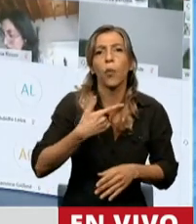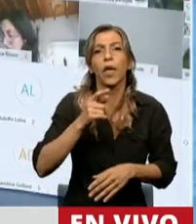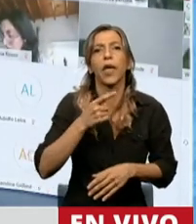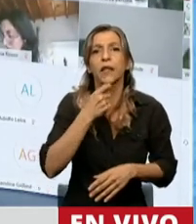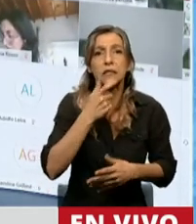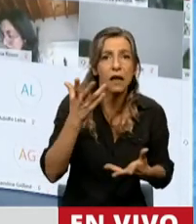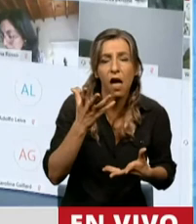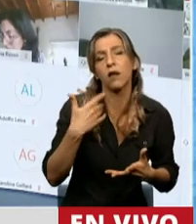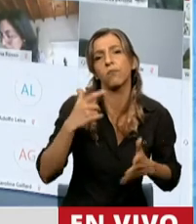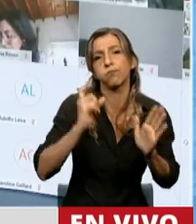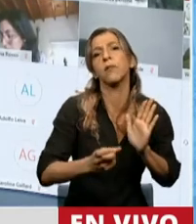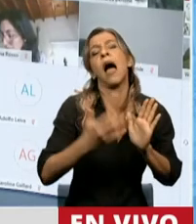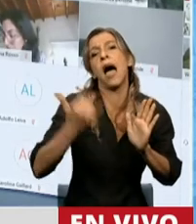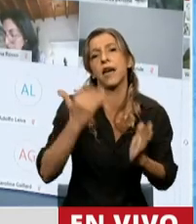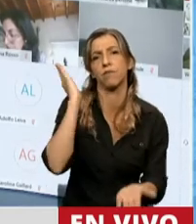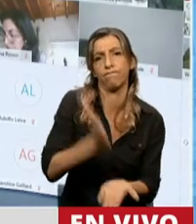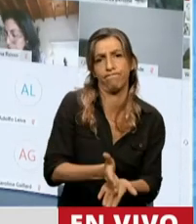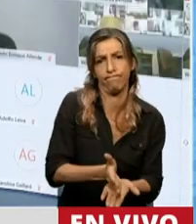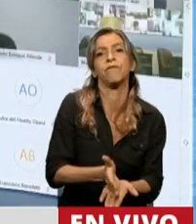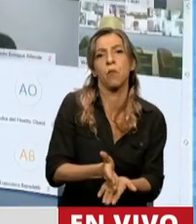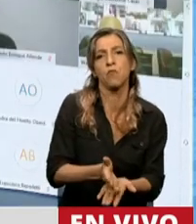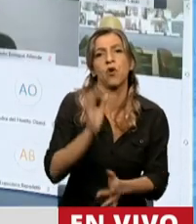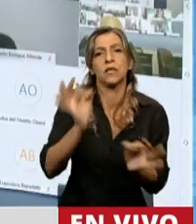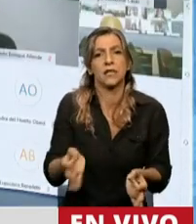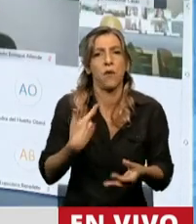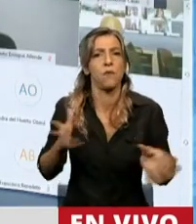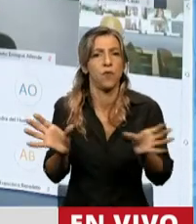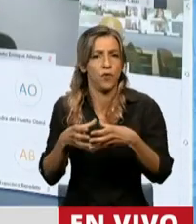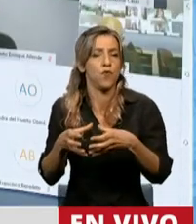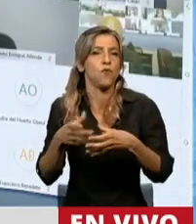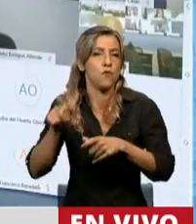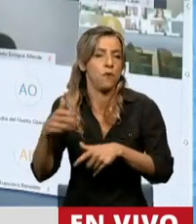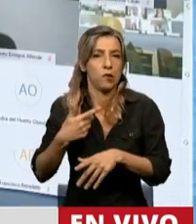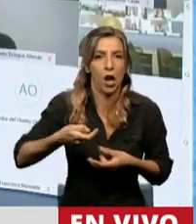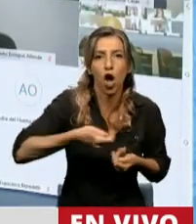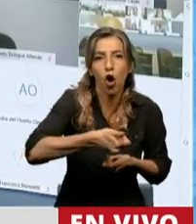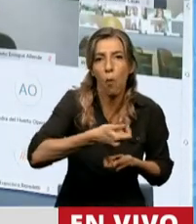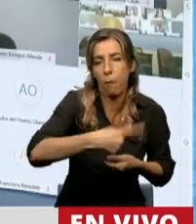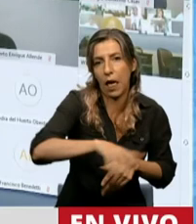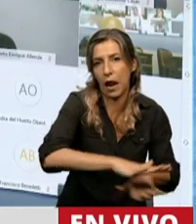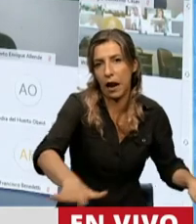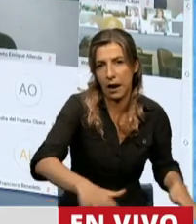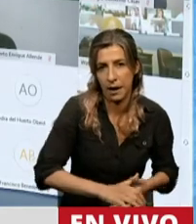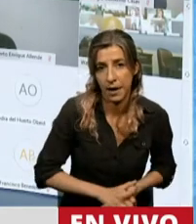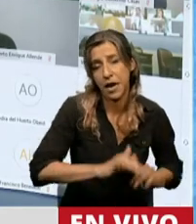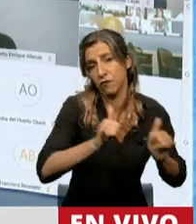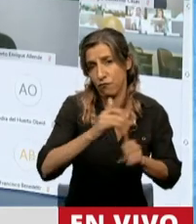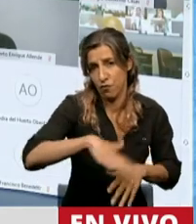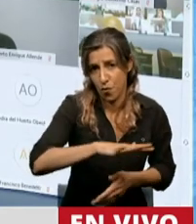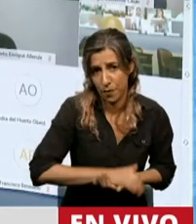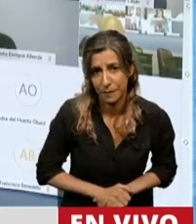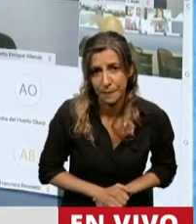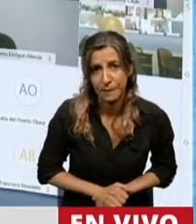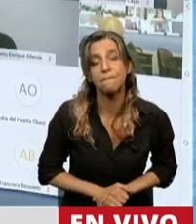a todas las organizaciones que compran niños, niñas y adolescentes. Bueno, esta es una página muy